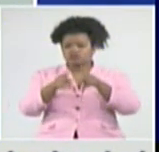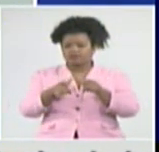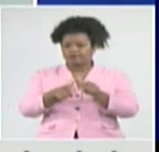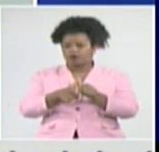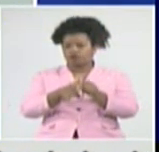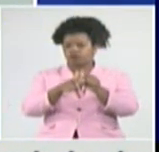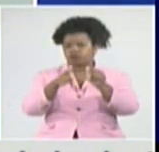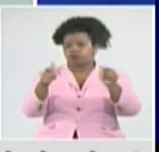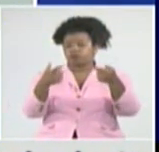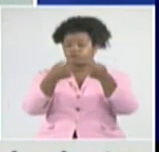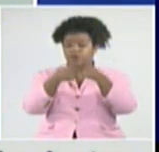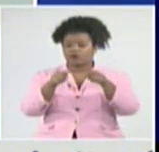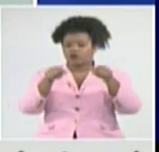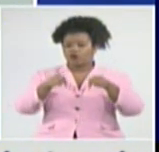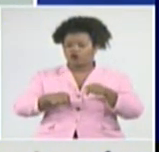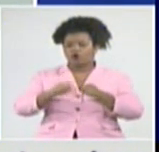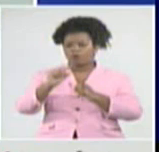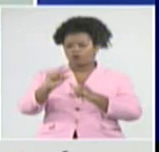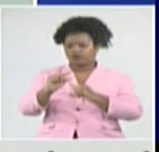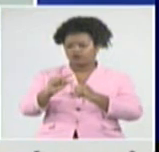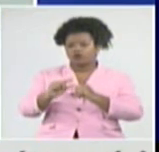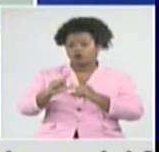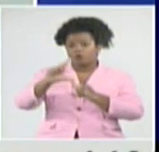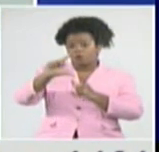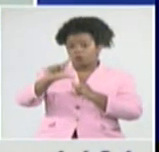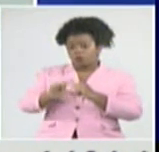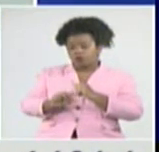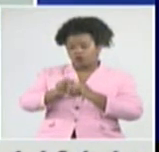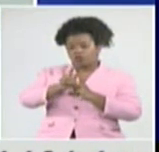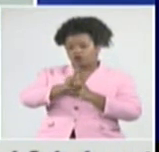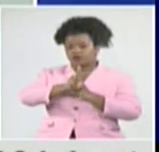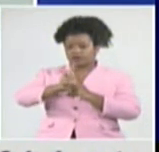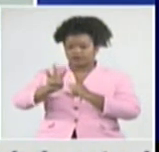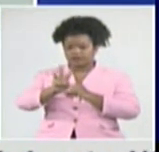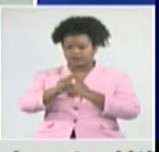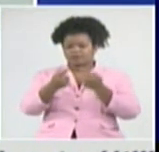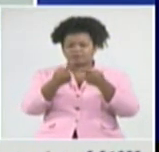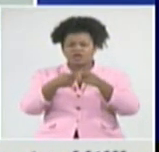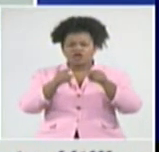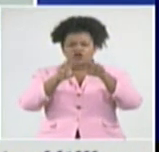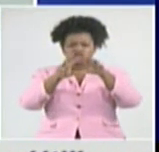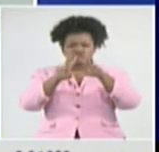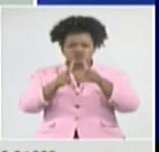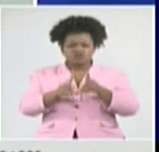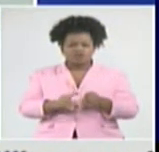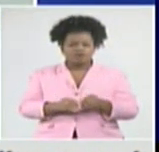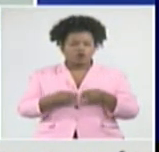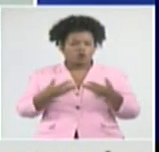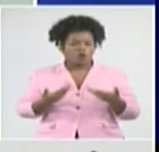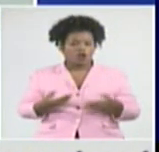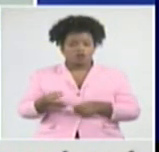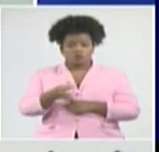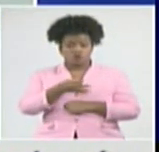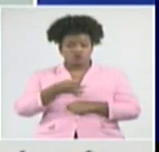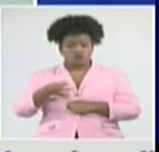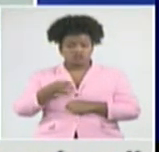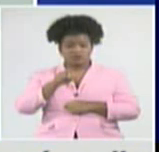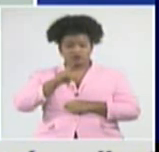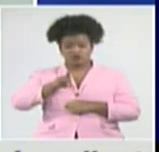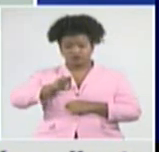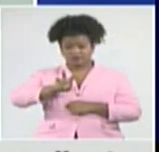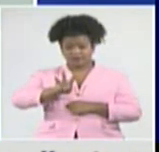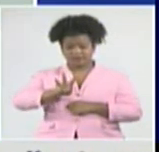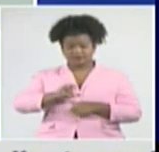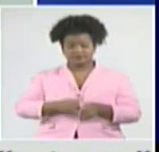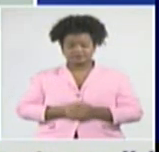jornada, con 233 casos menos, que el día anterior, hoy con una transmisión presente, en sus 13 municipios,